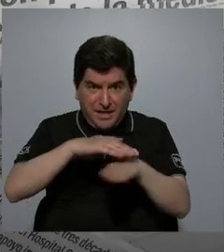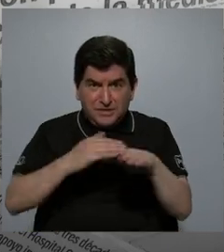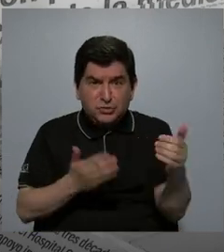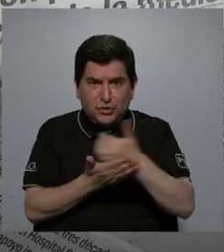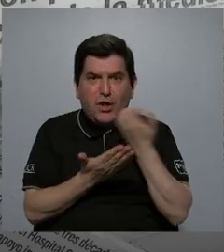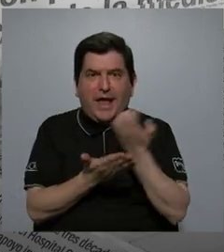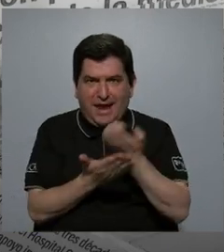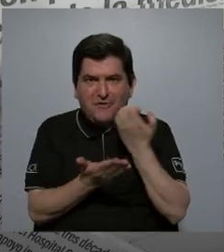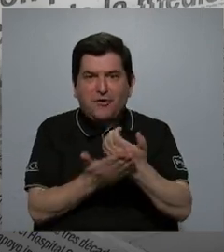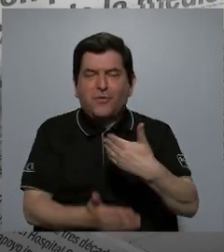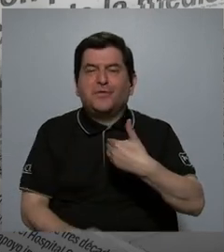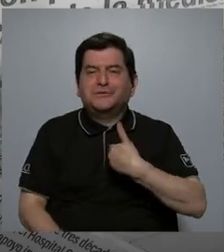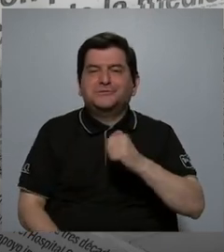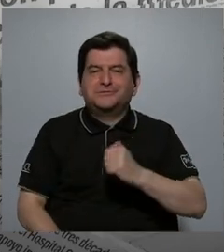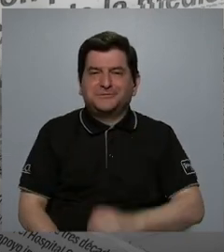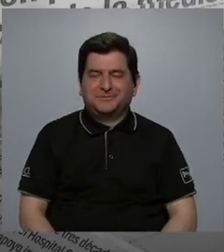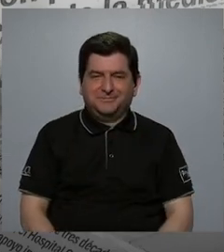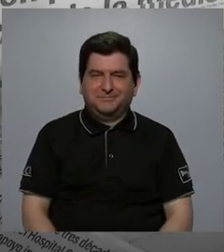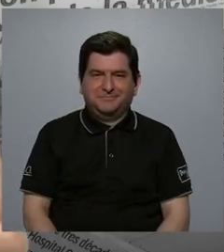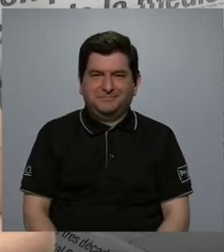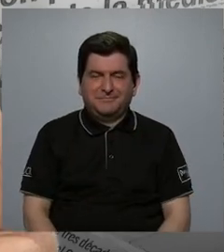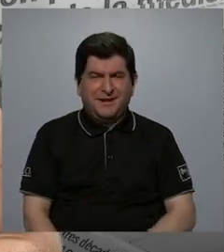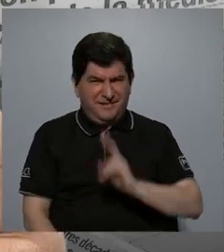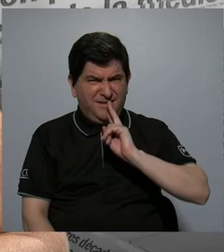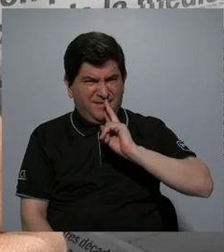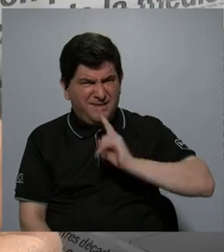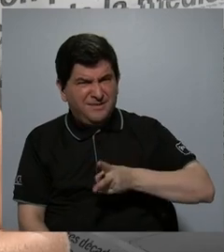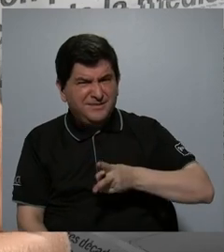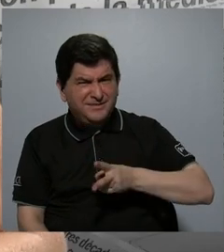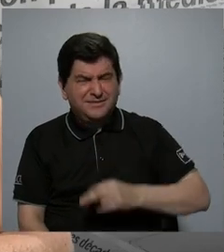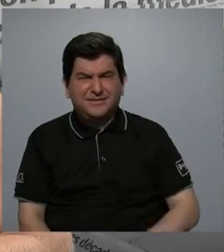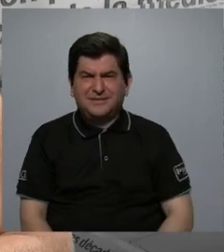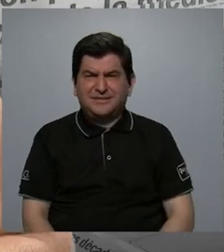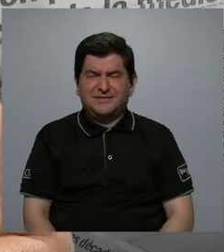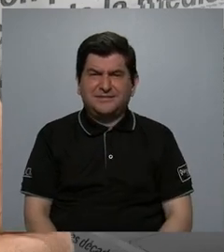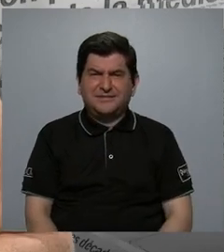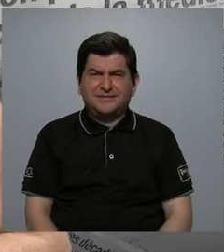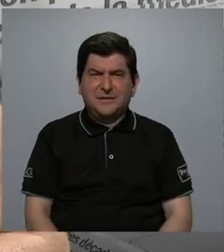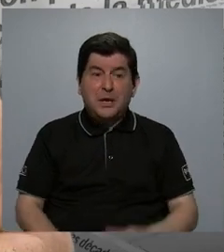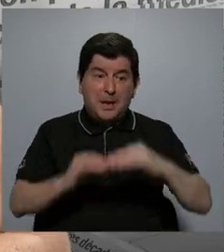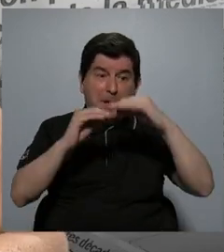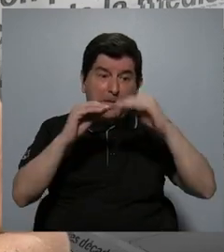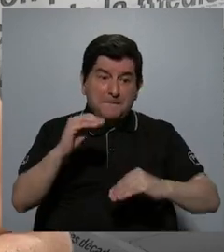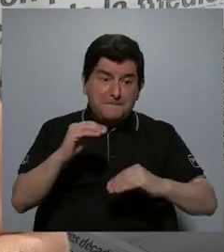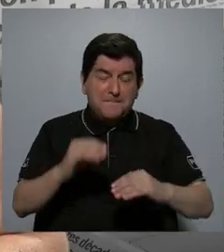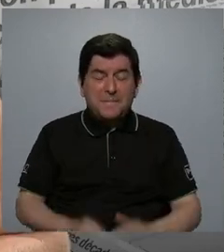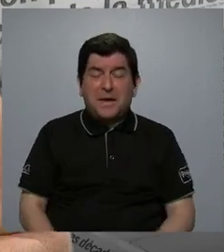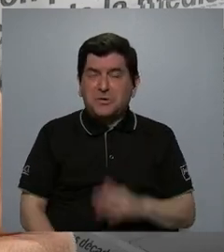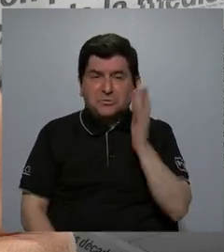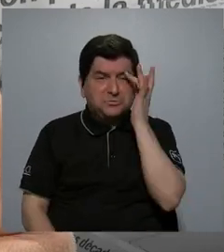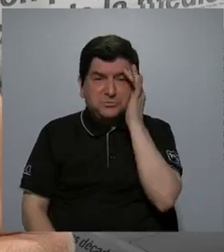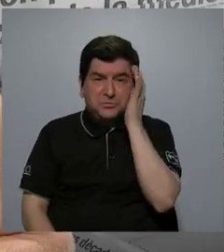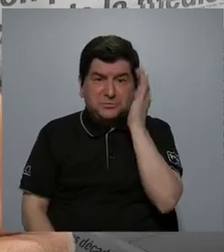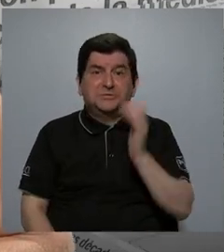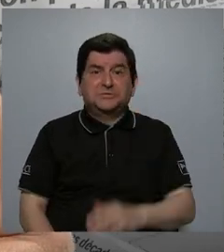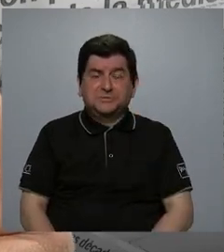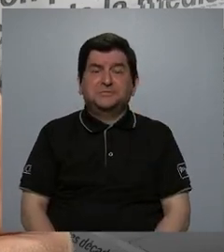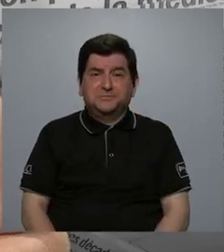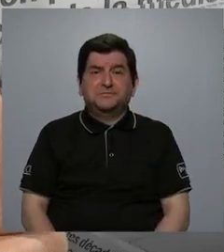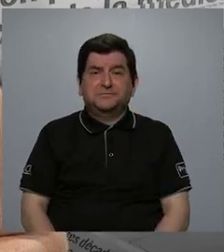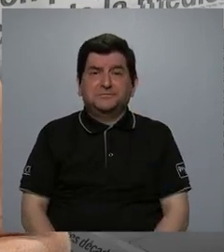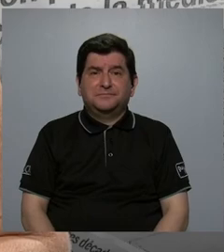recursos económicos que tenemos. Entonces, todo esto realmente a mí cuanto menos me produce preocupación, ¿no?, porque